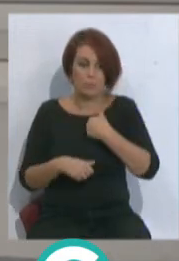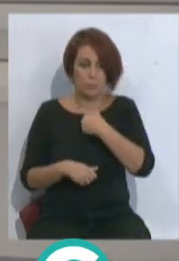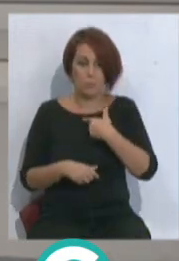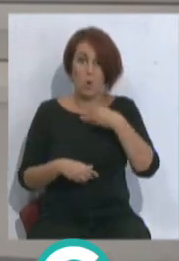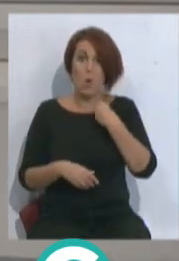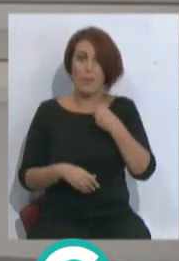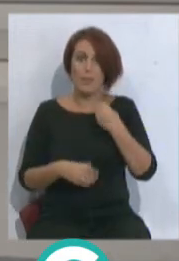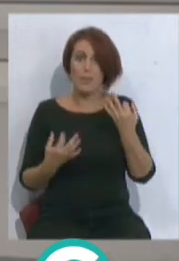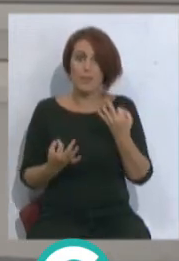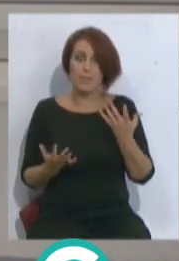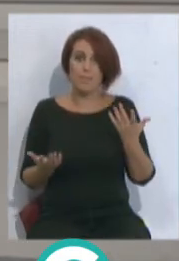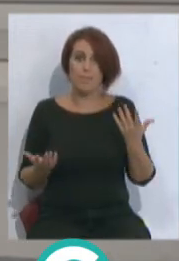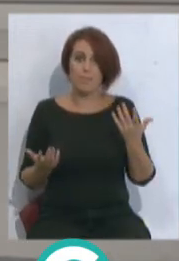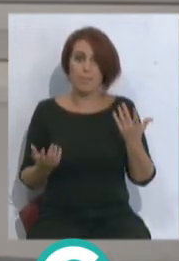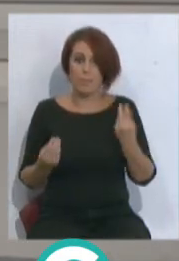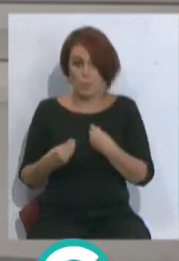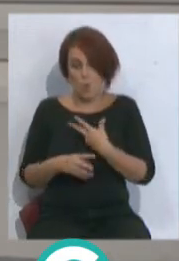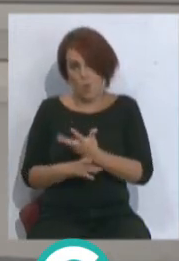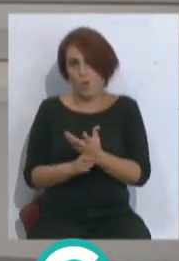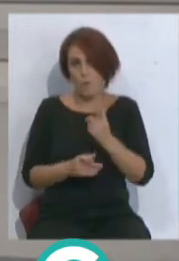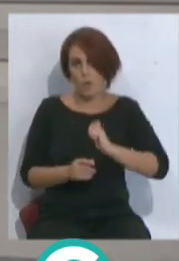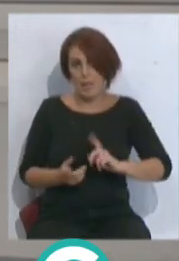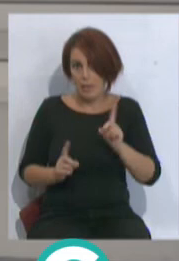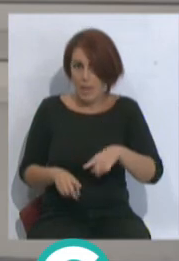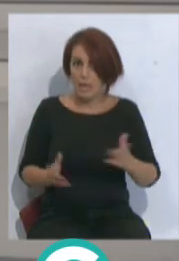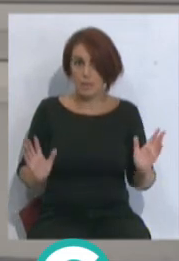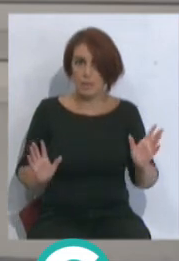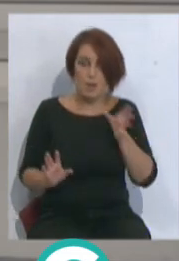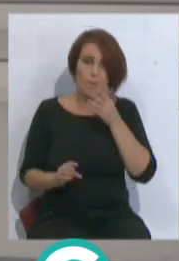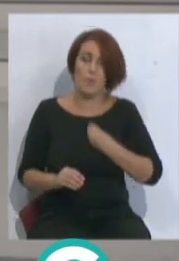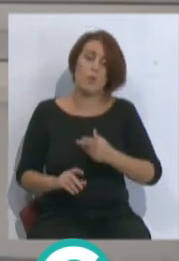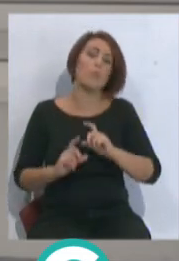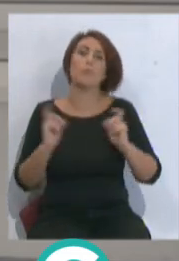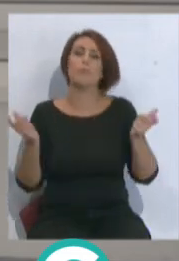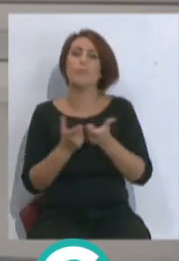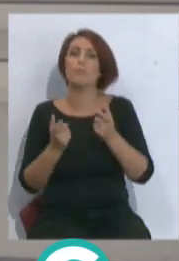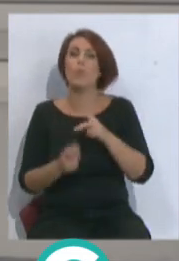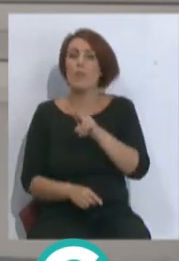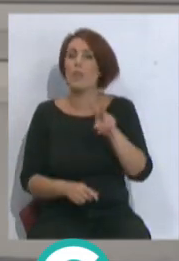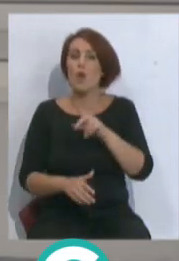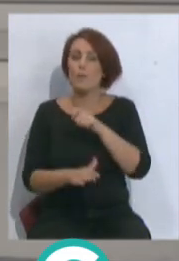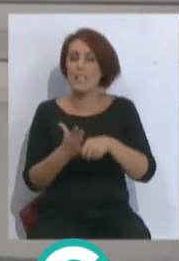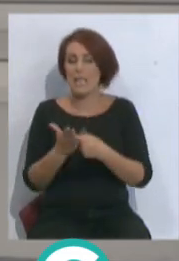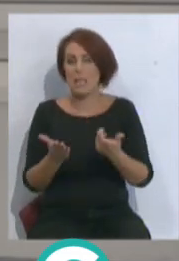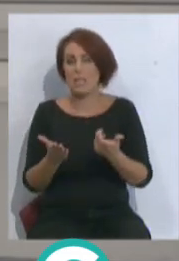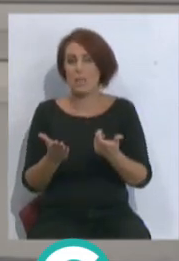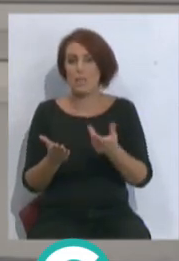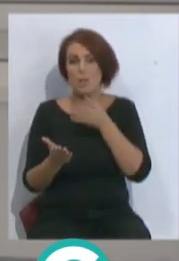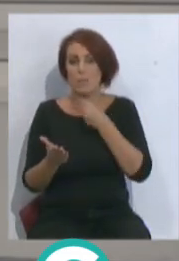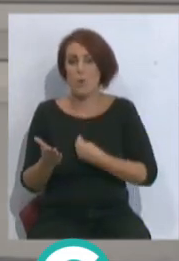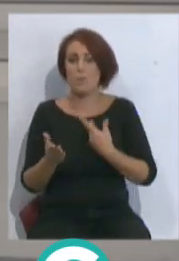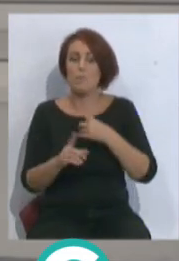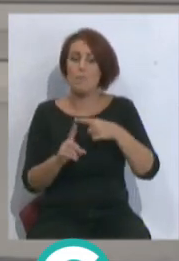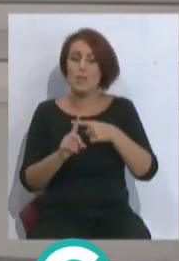tienes que estar siempre y los propios jugadores profesionales, ojo, que ahora mismo en la plantilla hay 22 fichas ahora mismo,